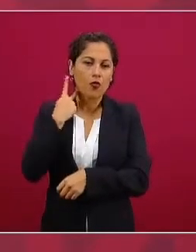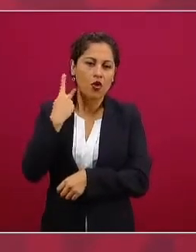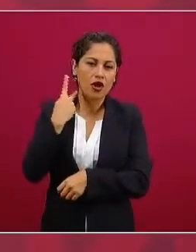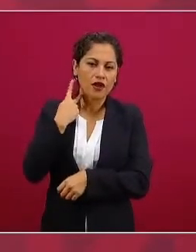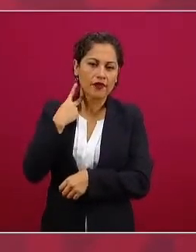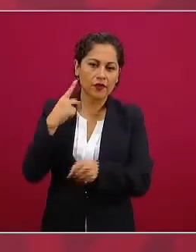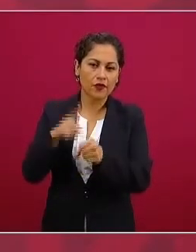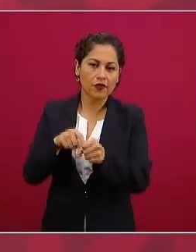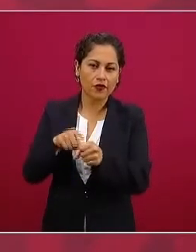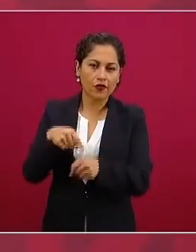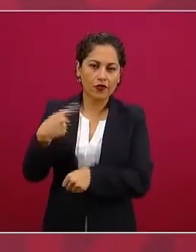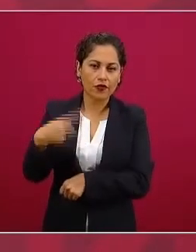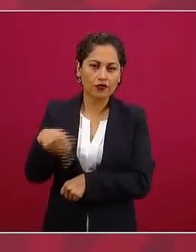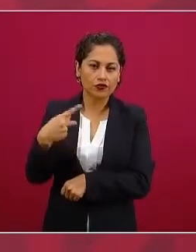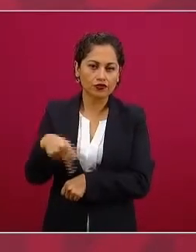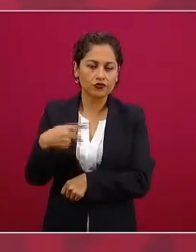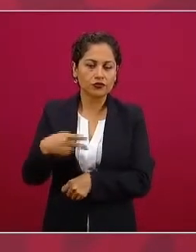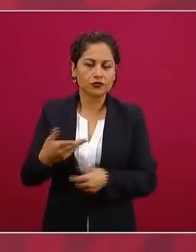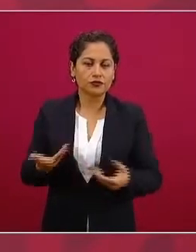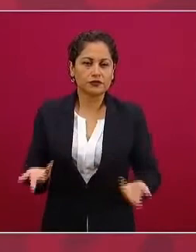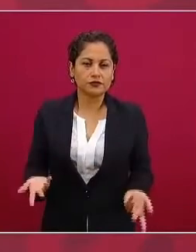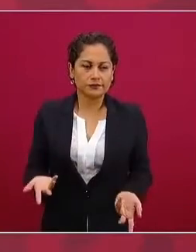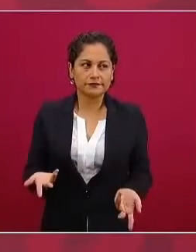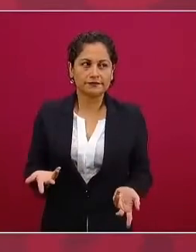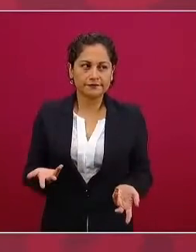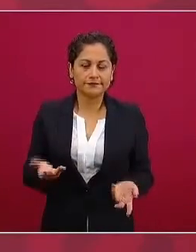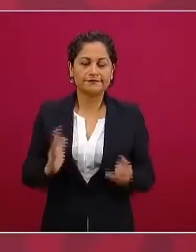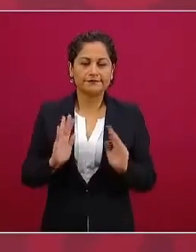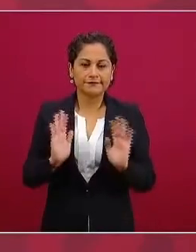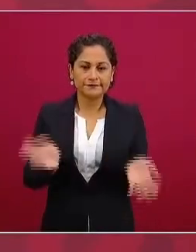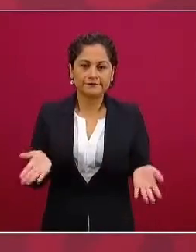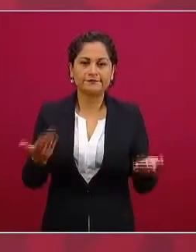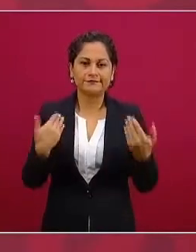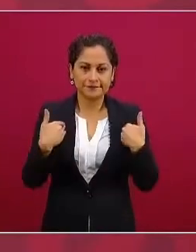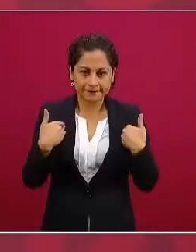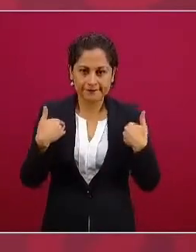gobernaba bastaba ver cómo estaba pintado el palacio